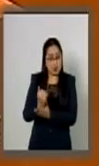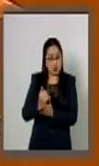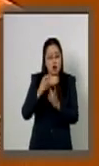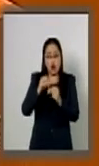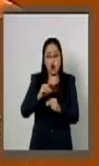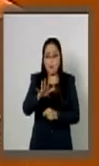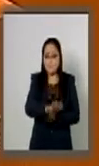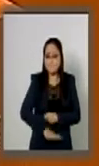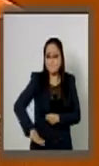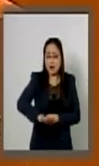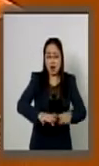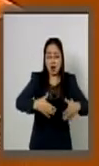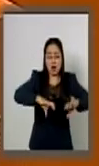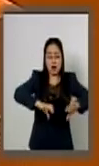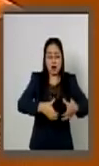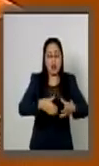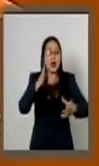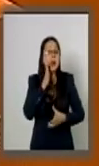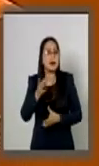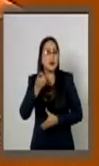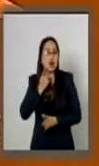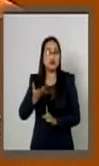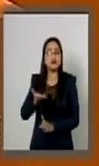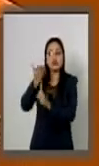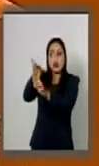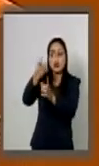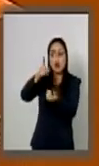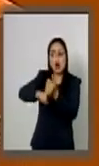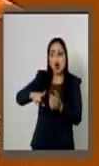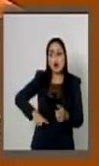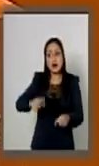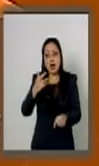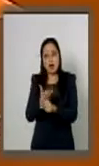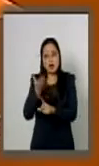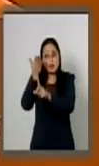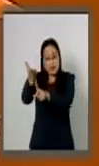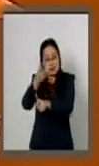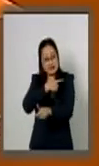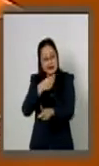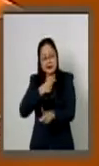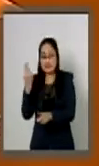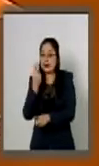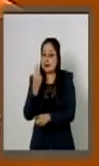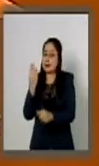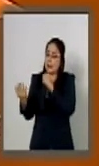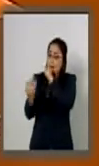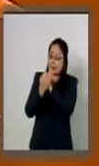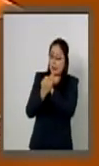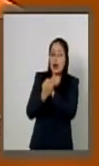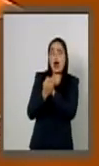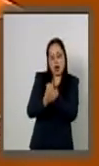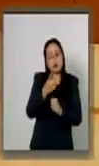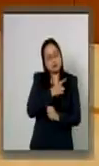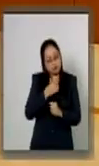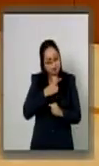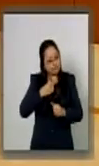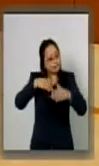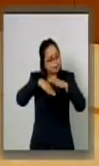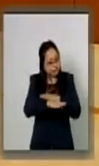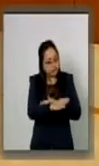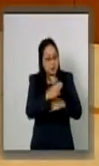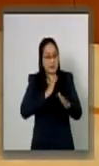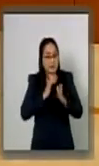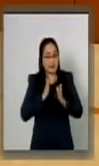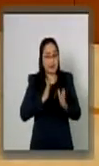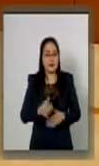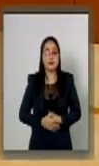petición de las legislaturas locales o los gobernadores cuando estas últimas no se encuentren reunidas. Cabe resaltar